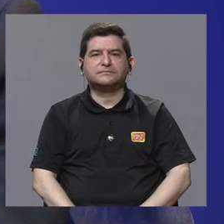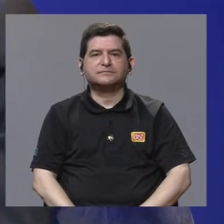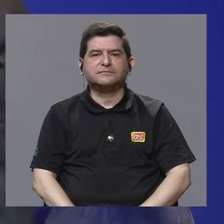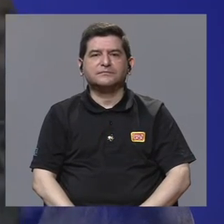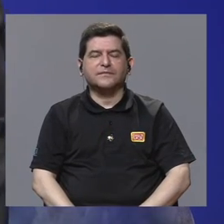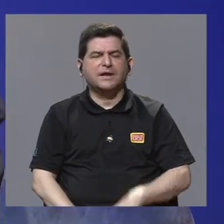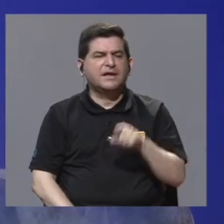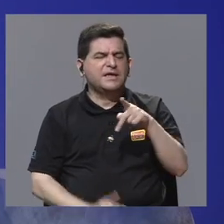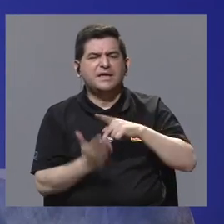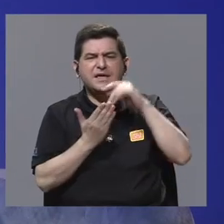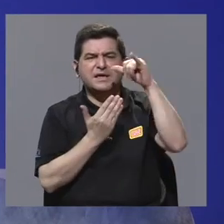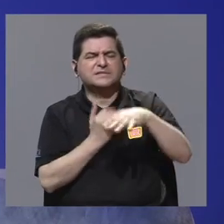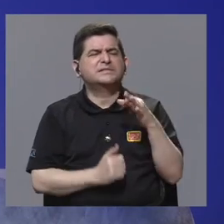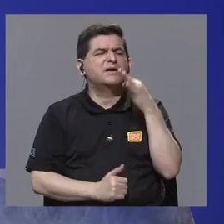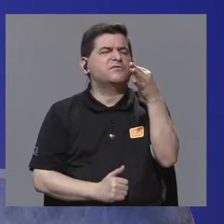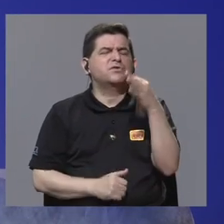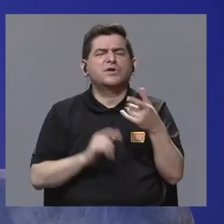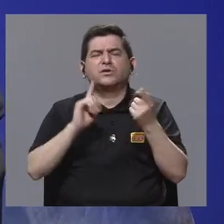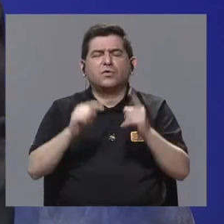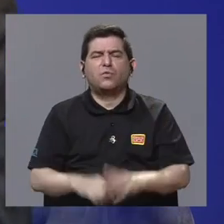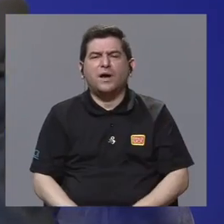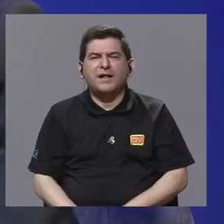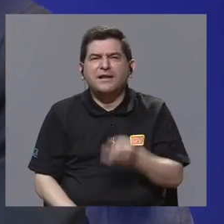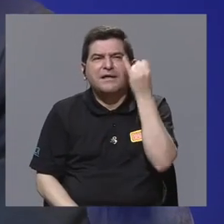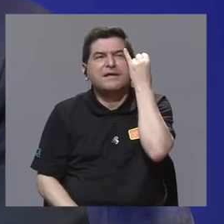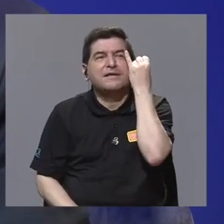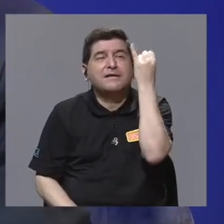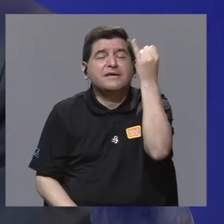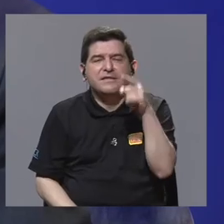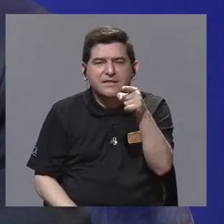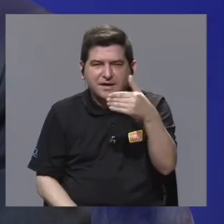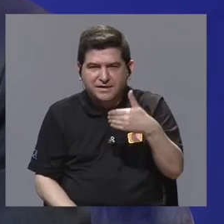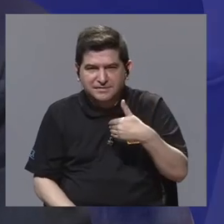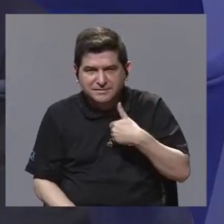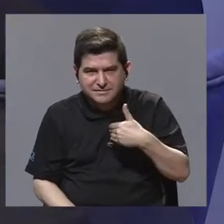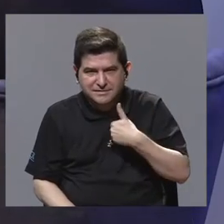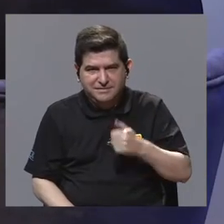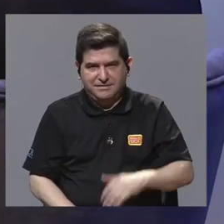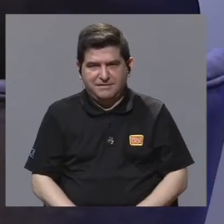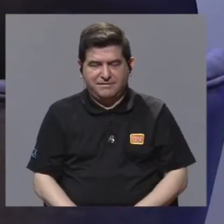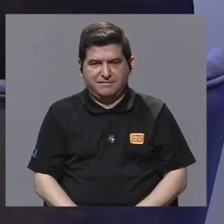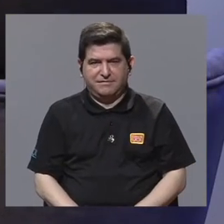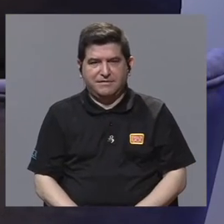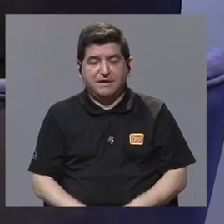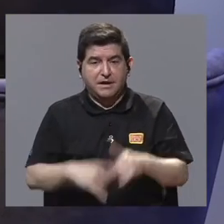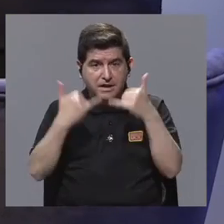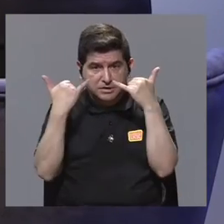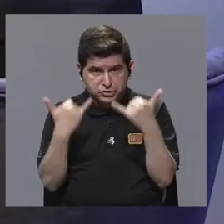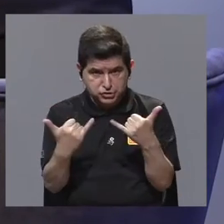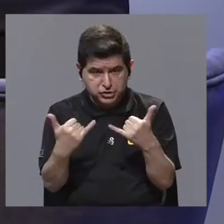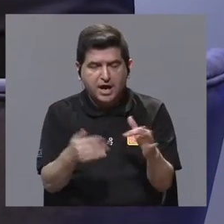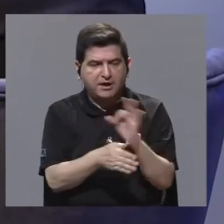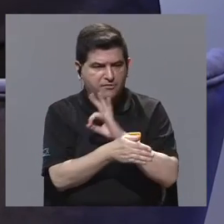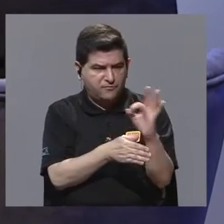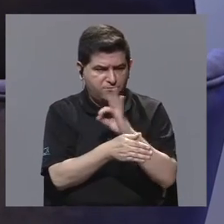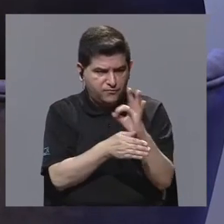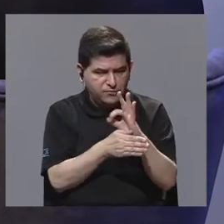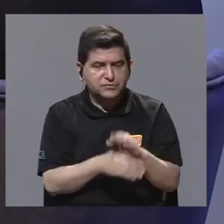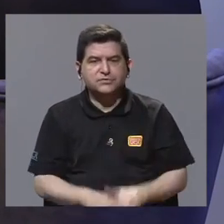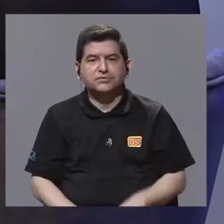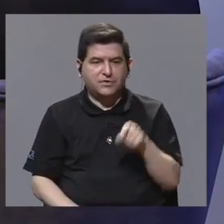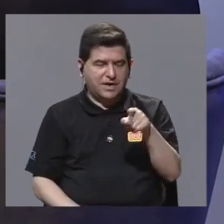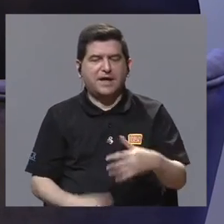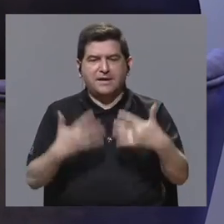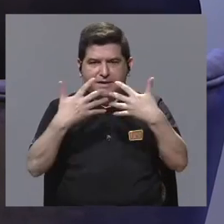dónde va este proyecto? ¿Cuál es la intención de ustedes una vez que ponemos en funcionamiento